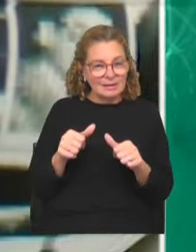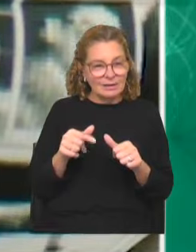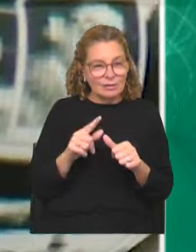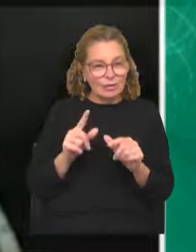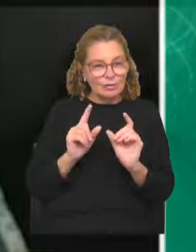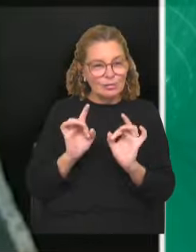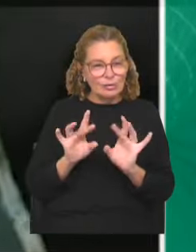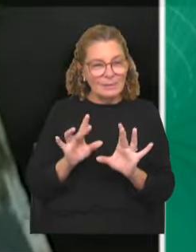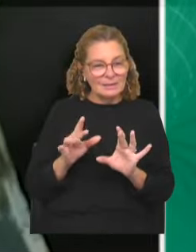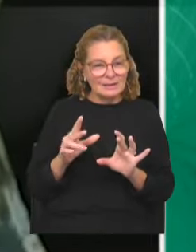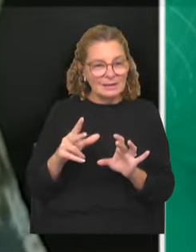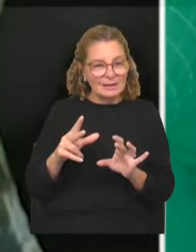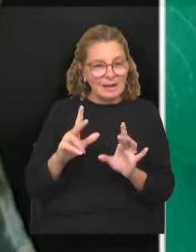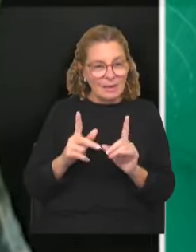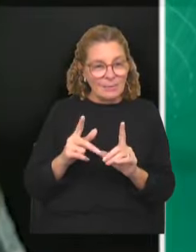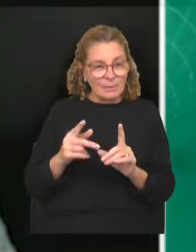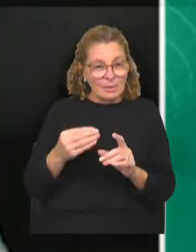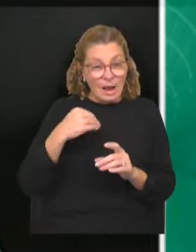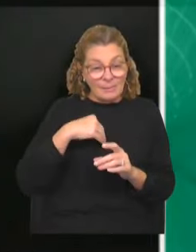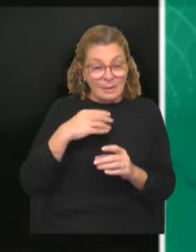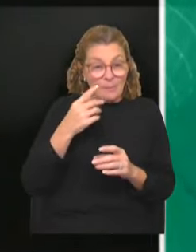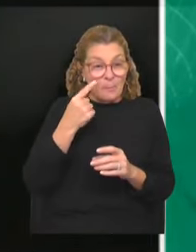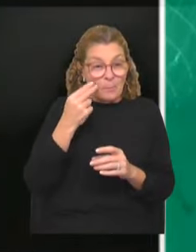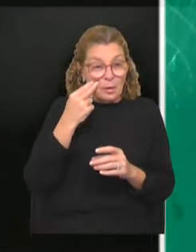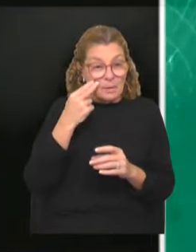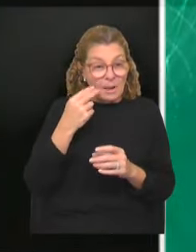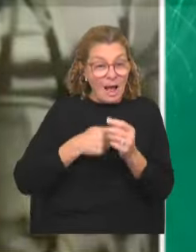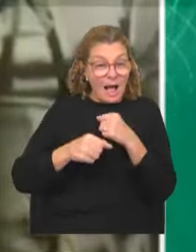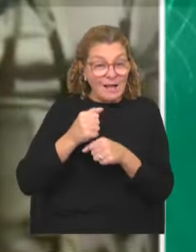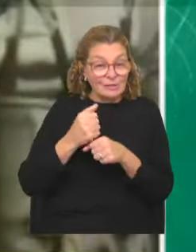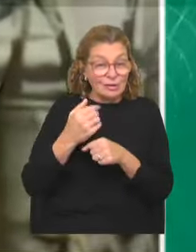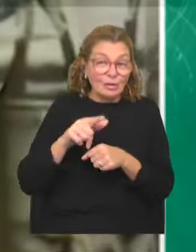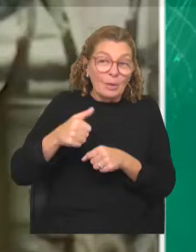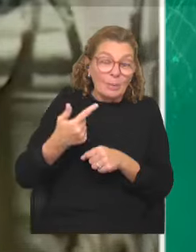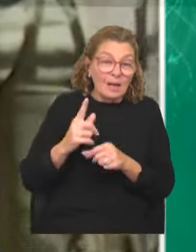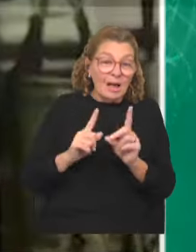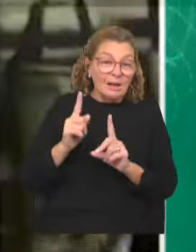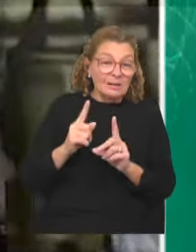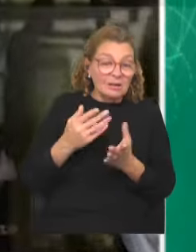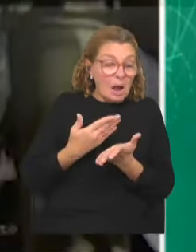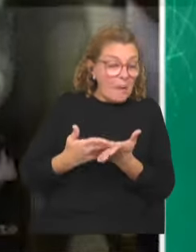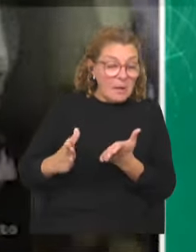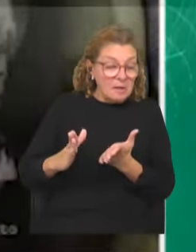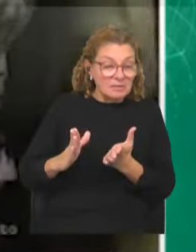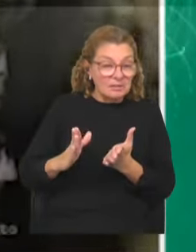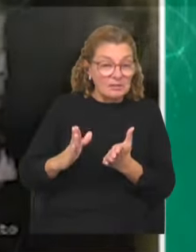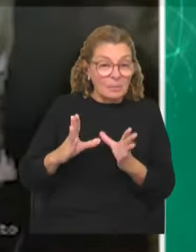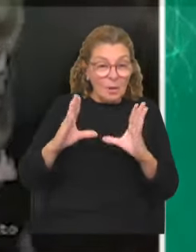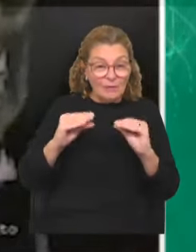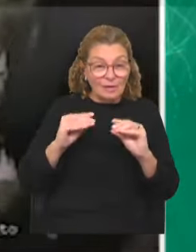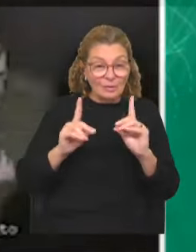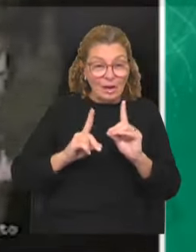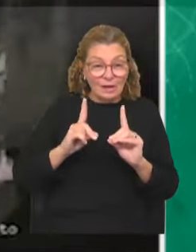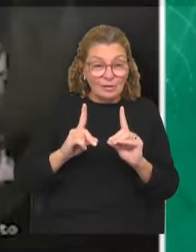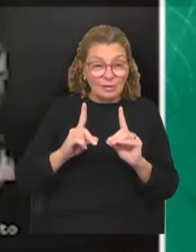solo una tragedia privada, sino que si me afectaba a mí tantos años después, siendo alguien totalmente ajeno, estamos hablando de algo que